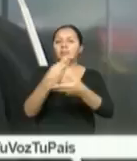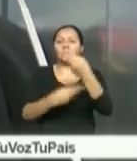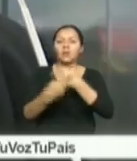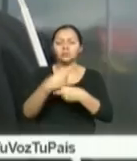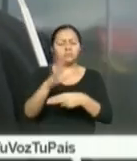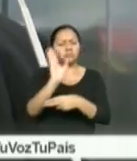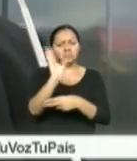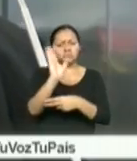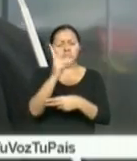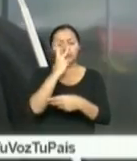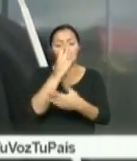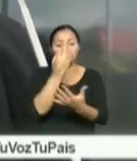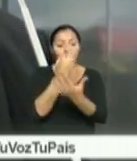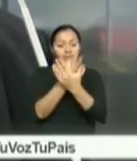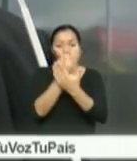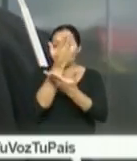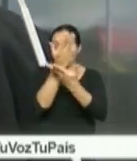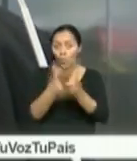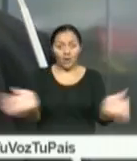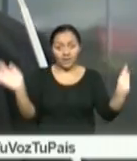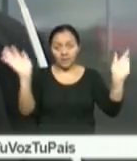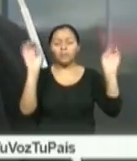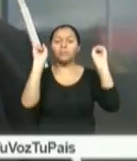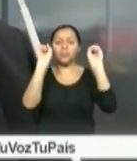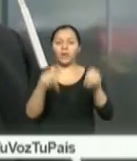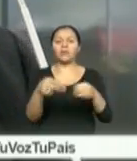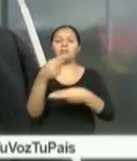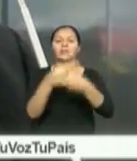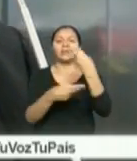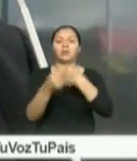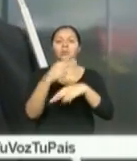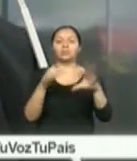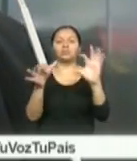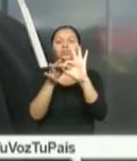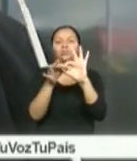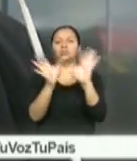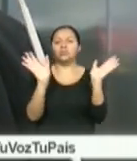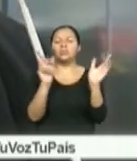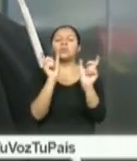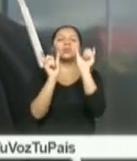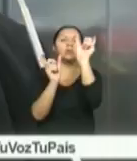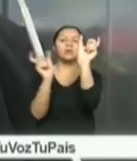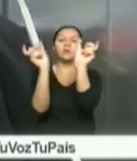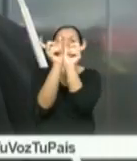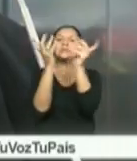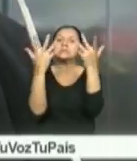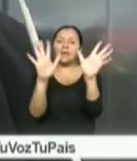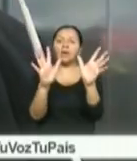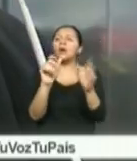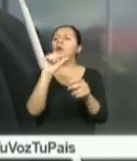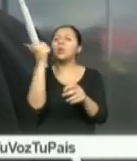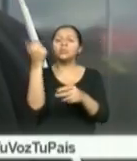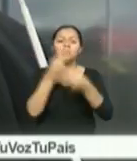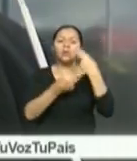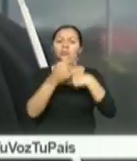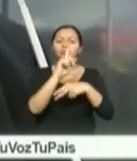toda clase de facturas. Y probablemente eso se consigue de una manera muy fácil,